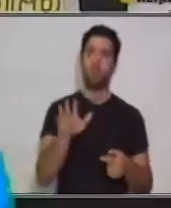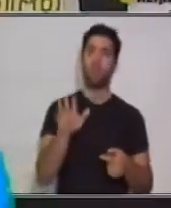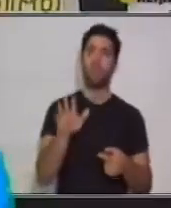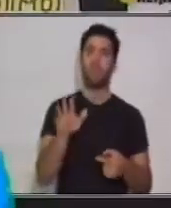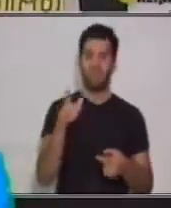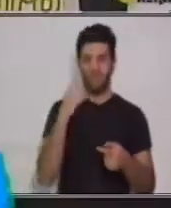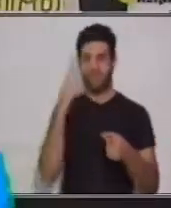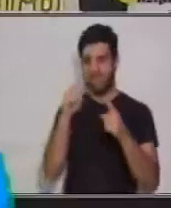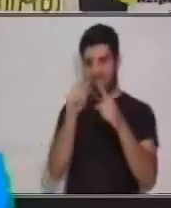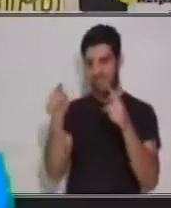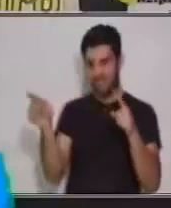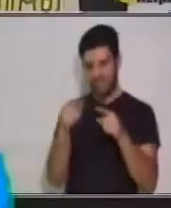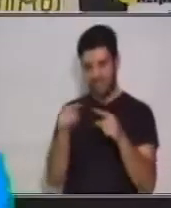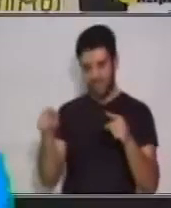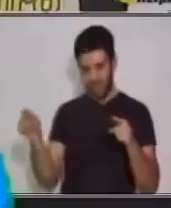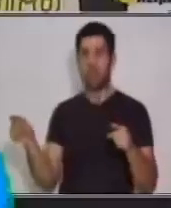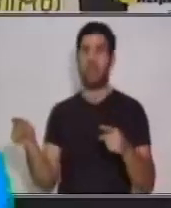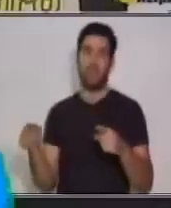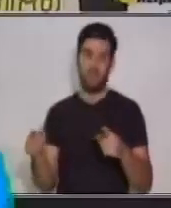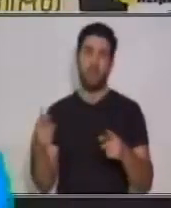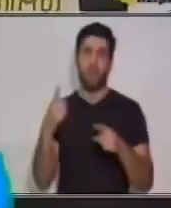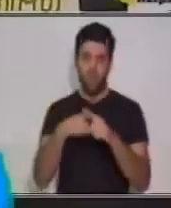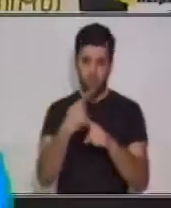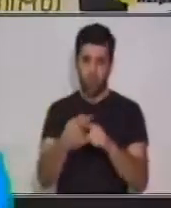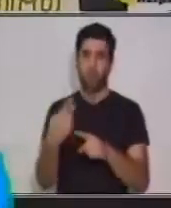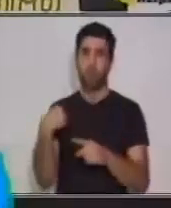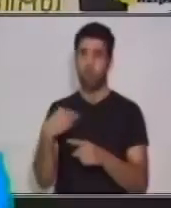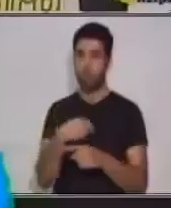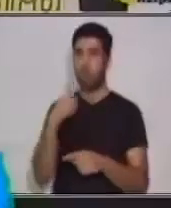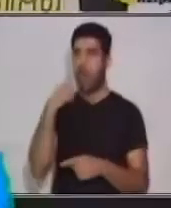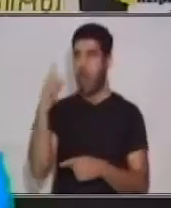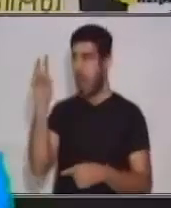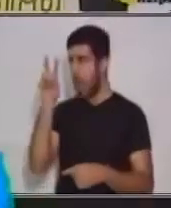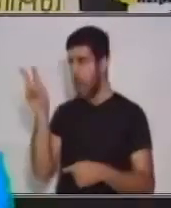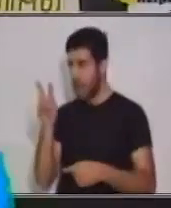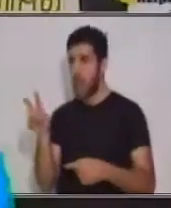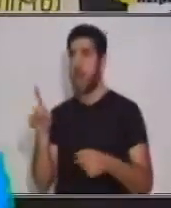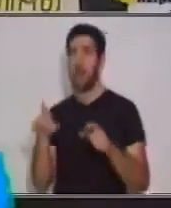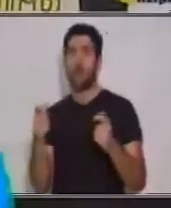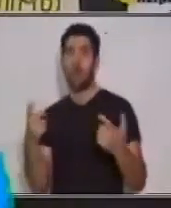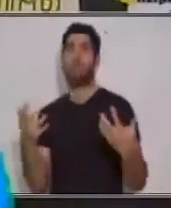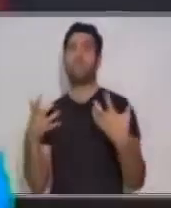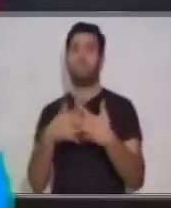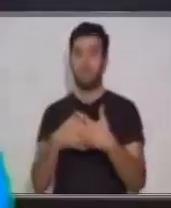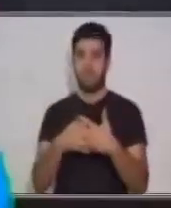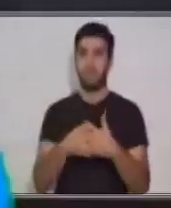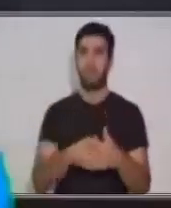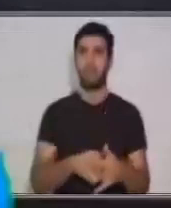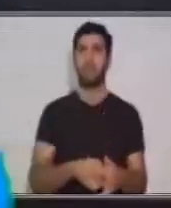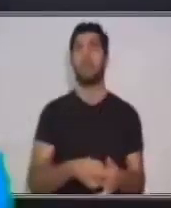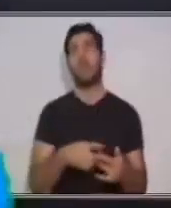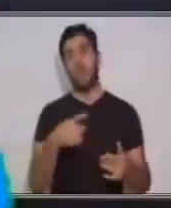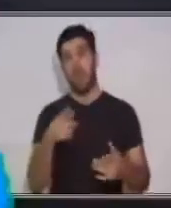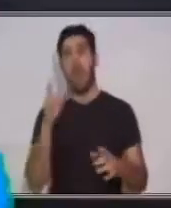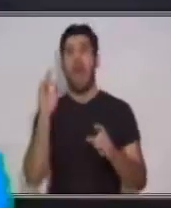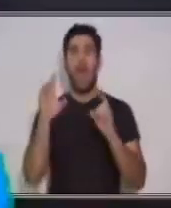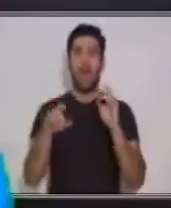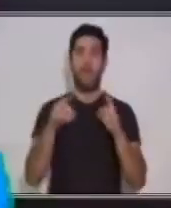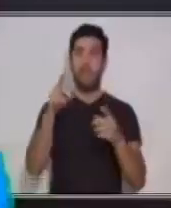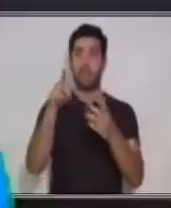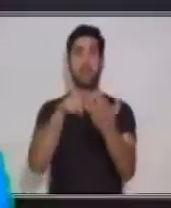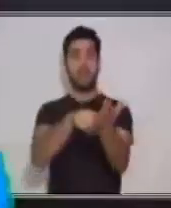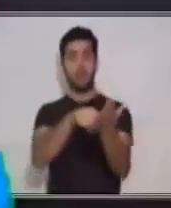servir para darnos cuenta que cuando leemos o cuando trabajamos con un mensaje o un texto tenemos dos variantes. Uno es lo que nos están